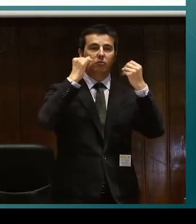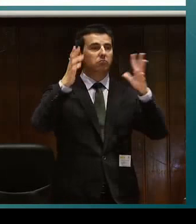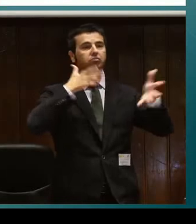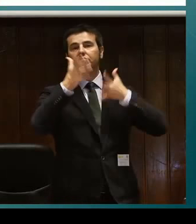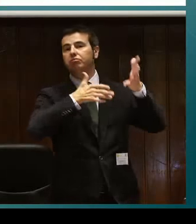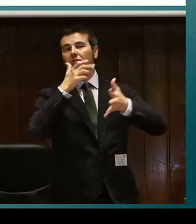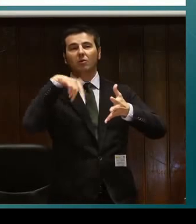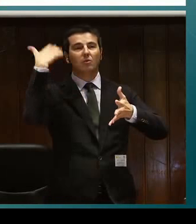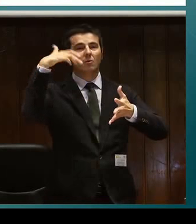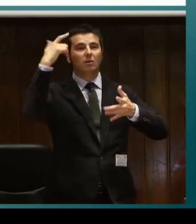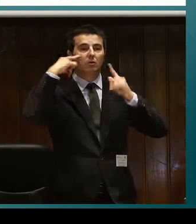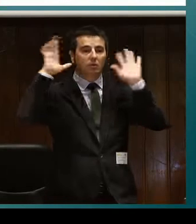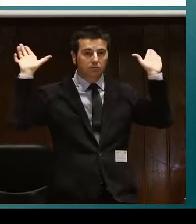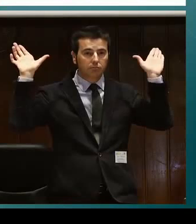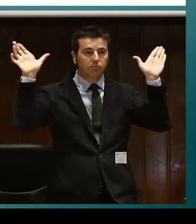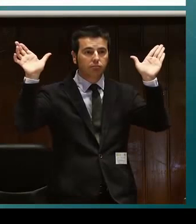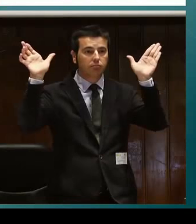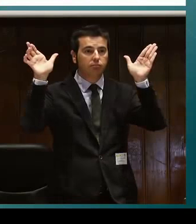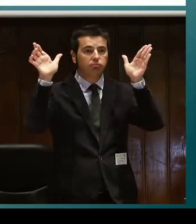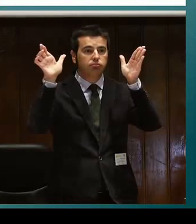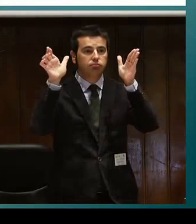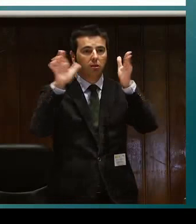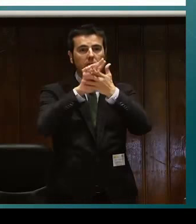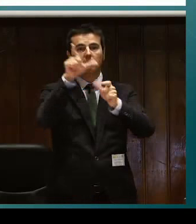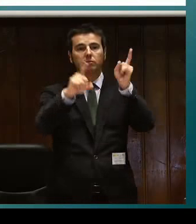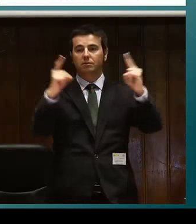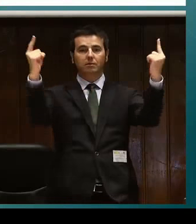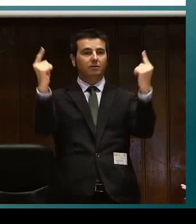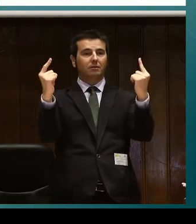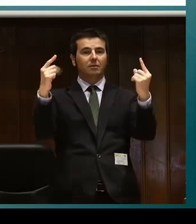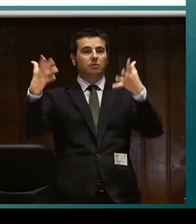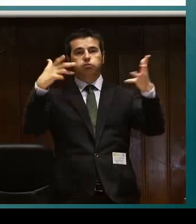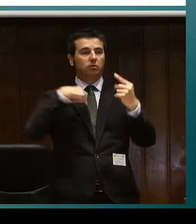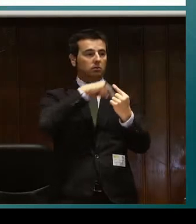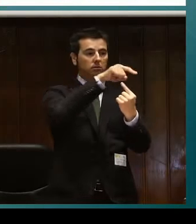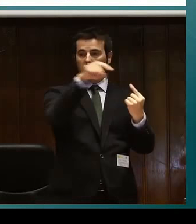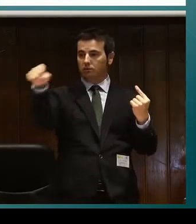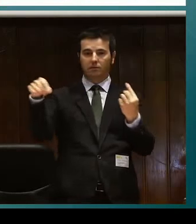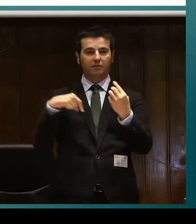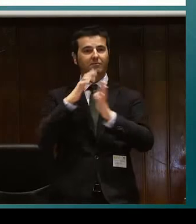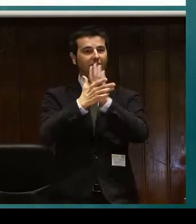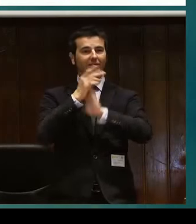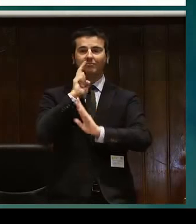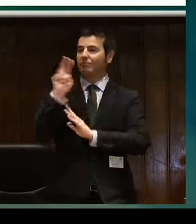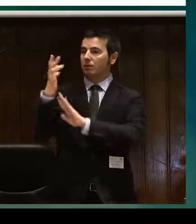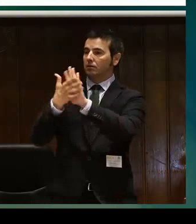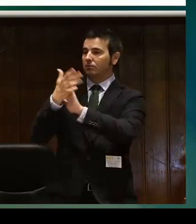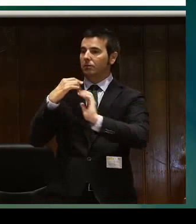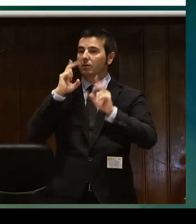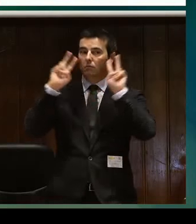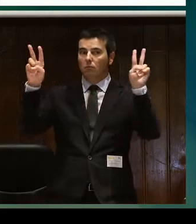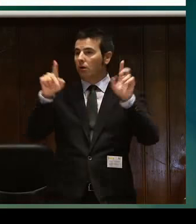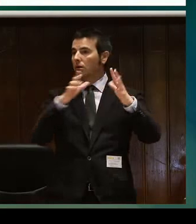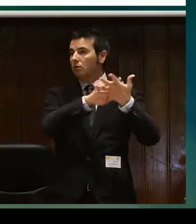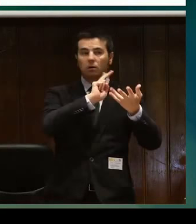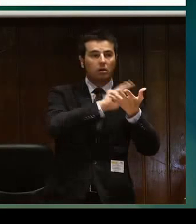Yo, por ejemplo, antes, una persona sorda que va pendiendo el campo de visión que está integrada en la comunidad sorda y utiliza la lengua de signos,